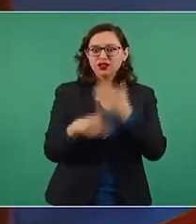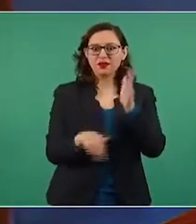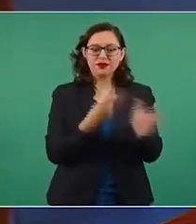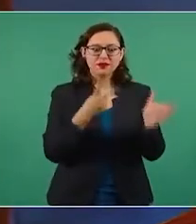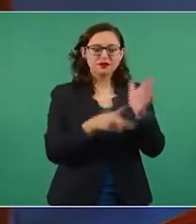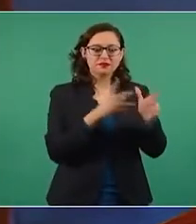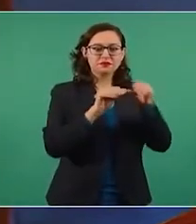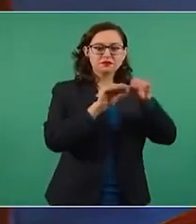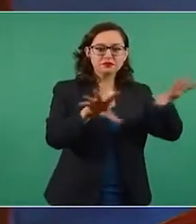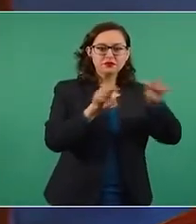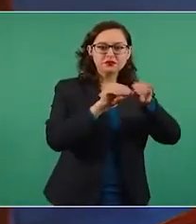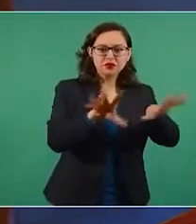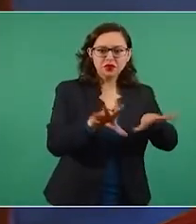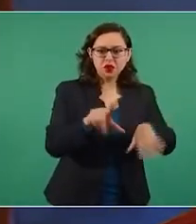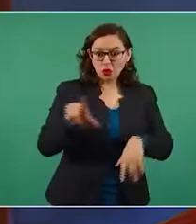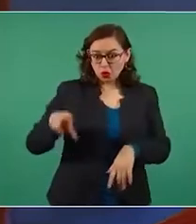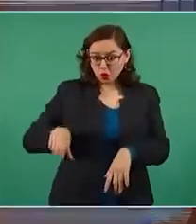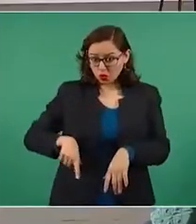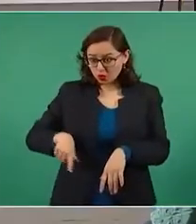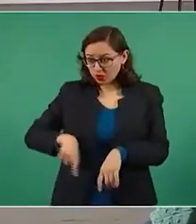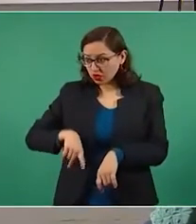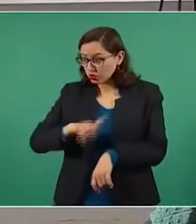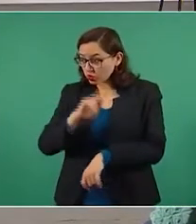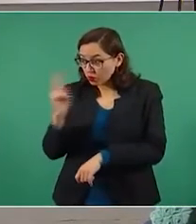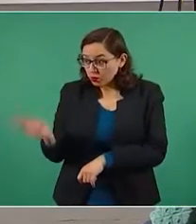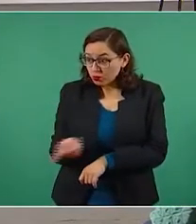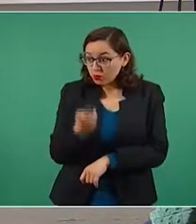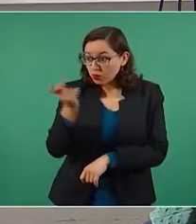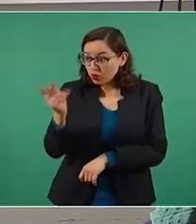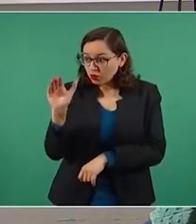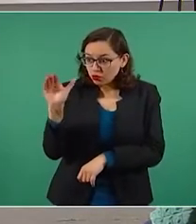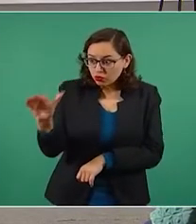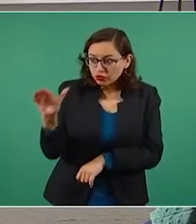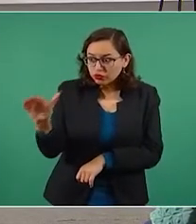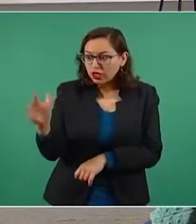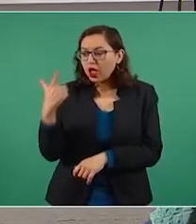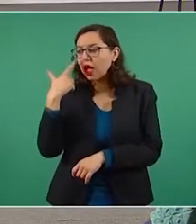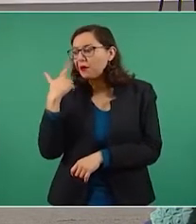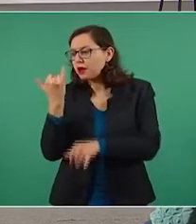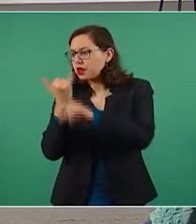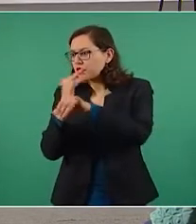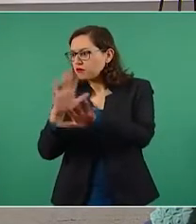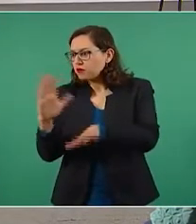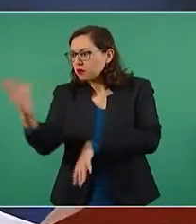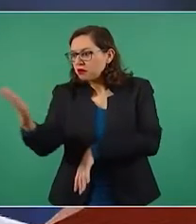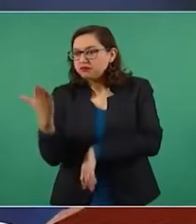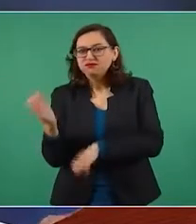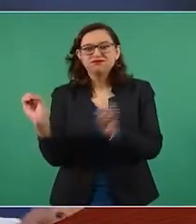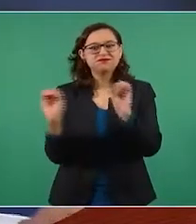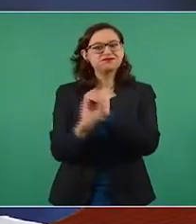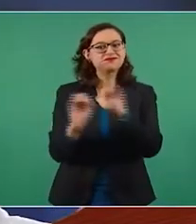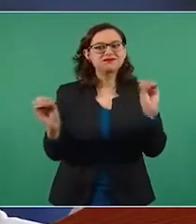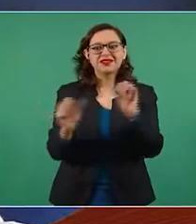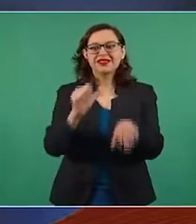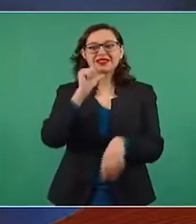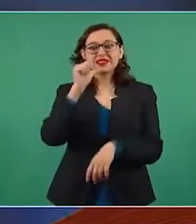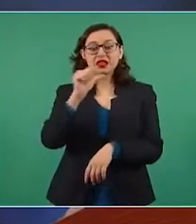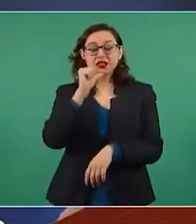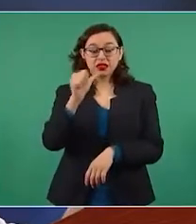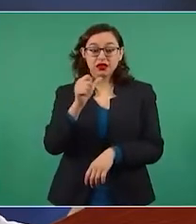pedirle su versión. Nosotros, como periodistas, sabemos que hay que pedir también la versión para saber qué